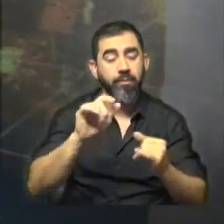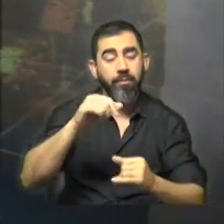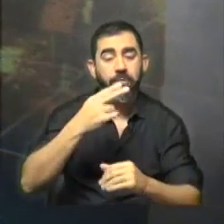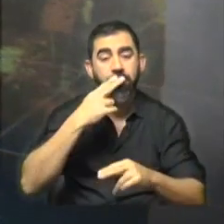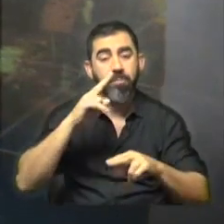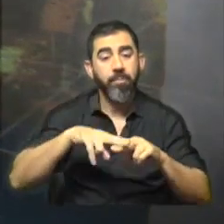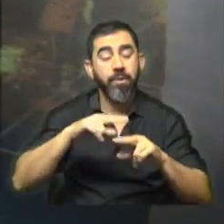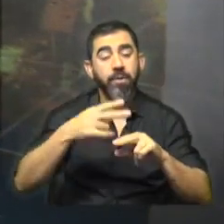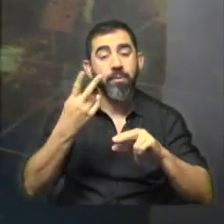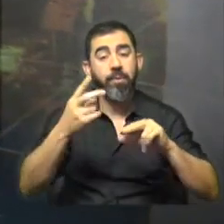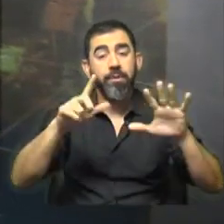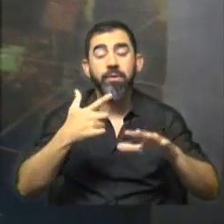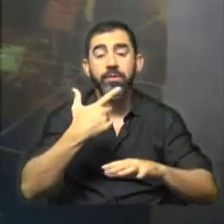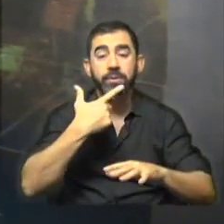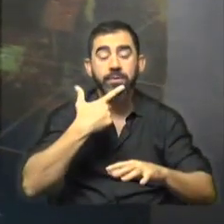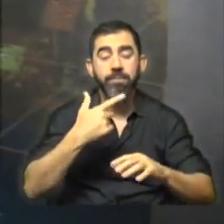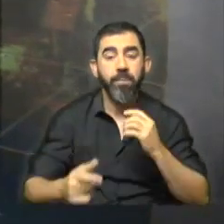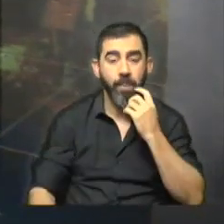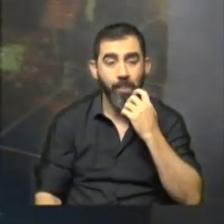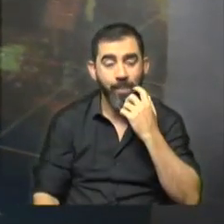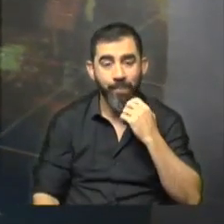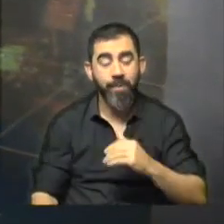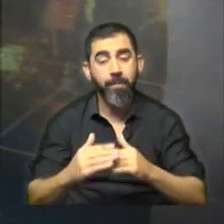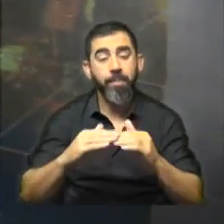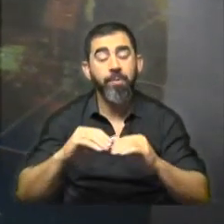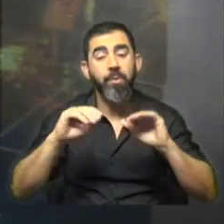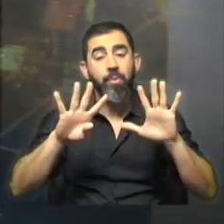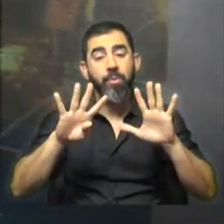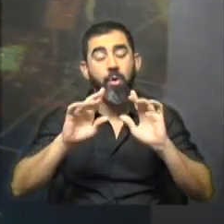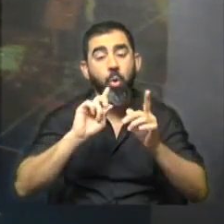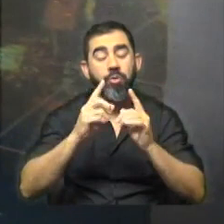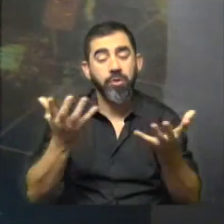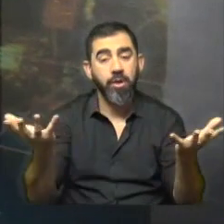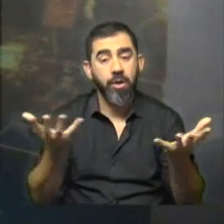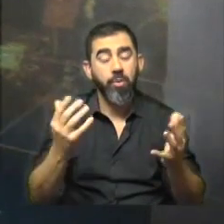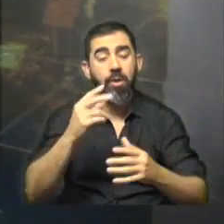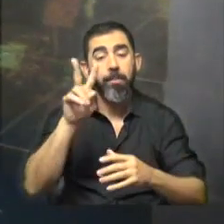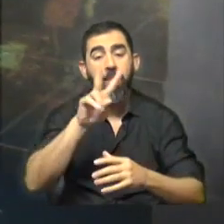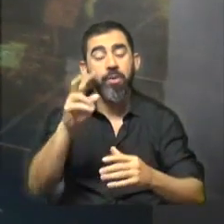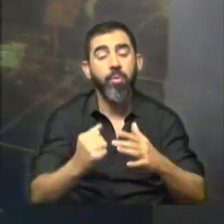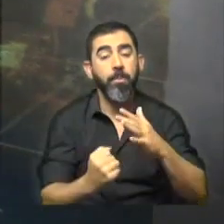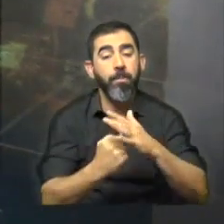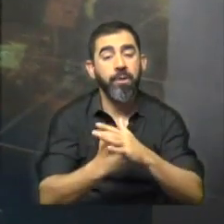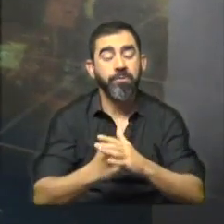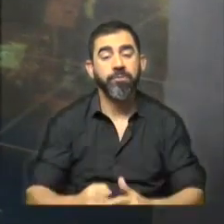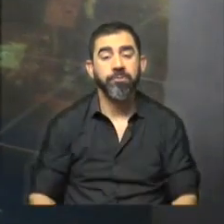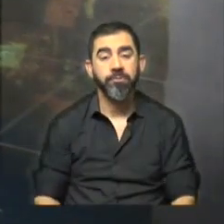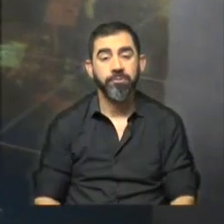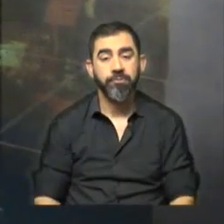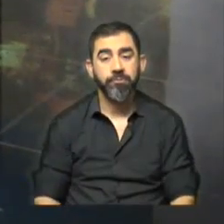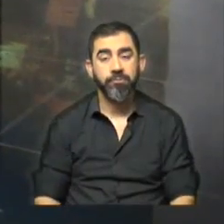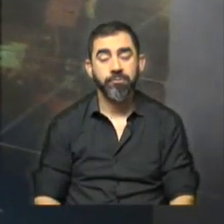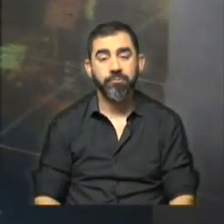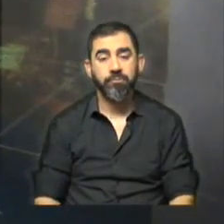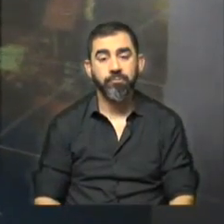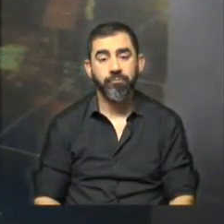martes 27 de septiembre? Bueno, señalaba que íbamos a tener una mínima de 9 grados, 11 la temperatura actual y 22 será la máxima para hoy.